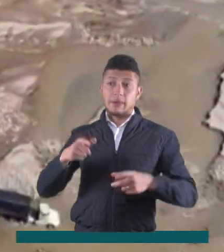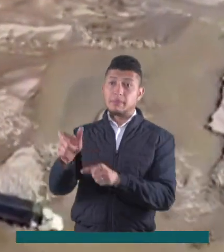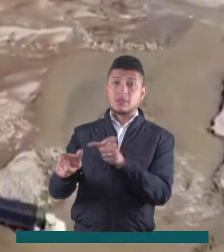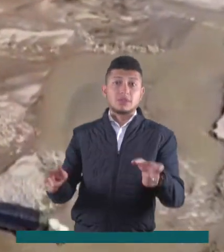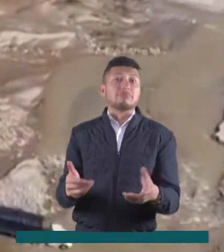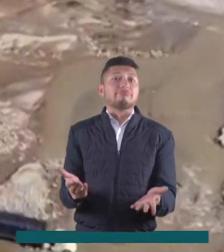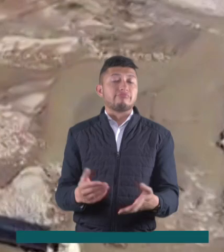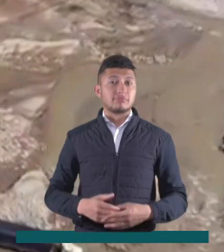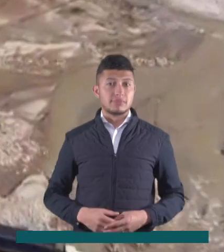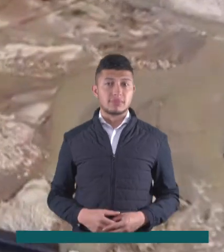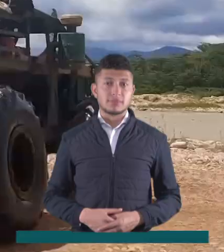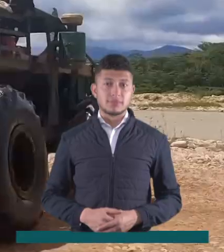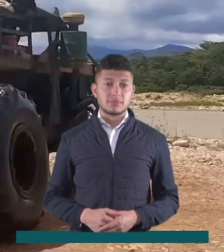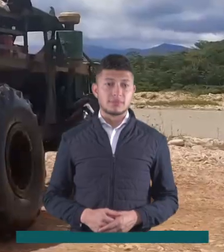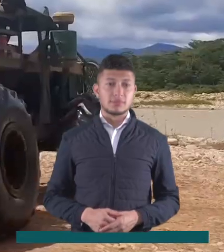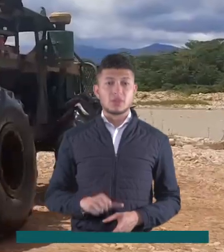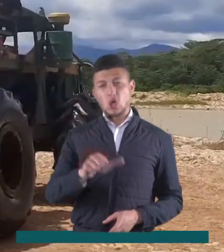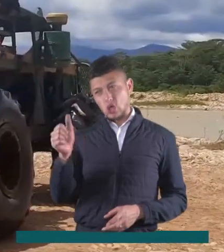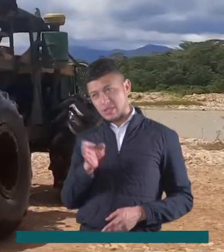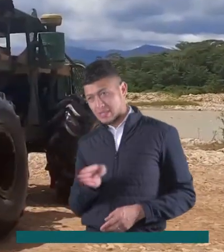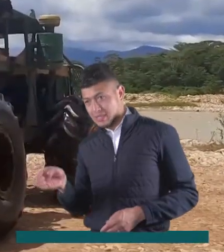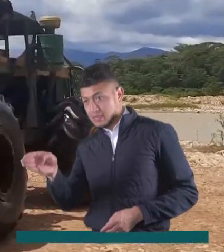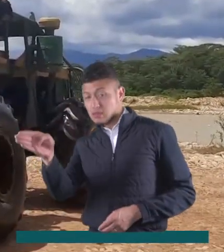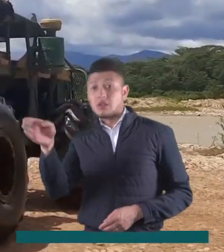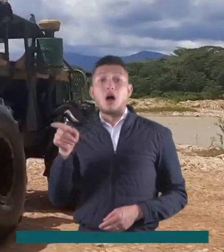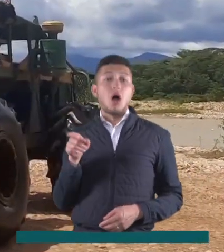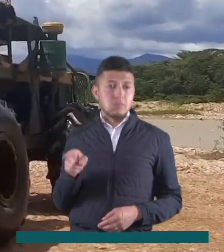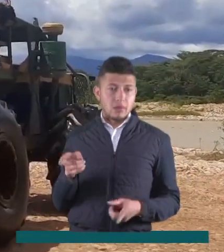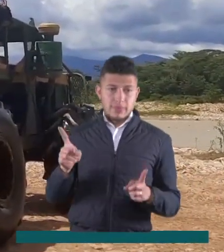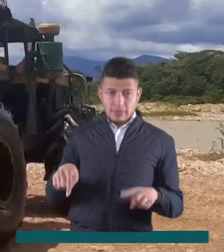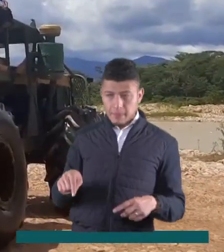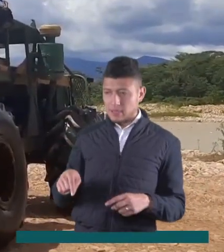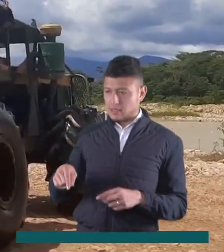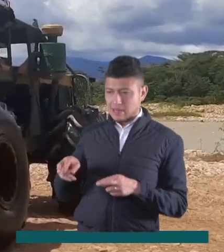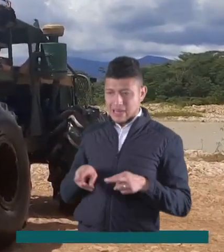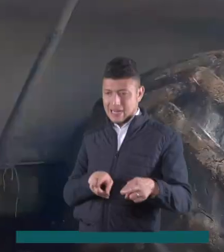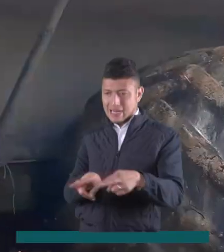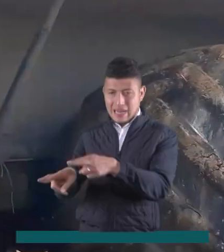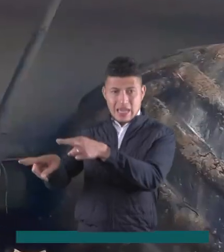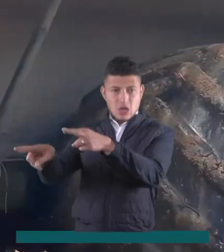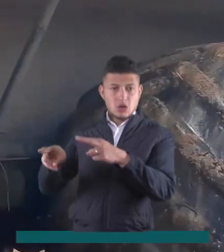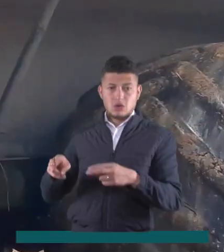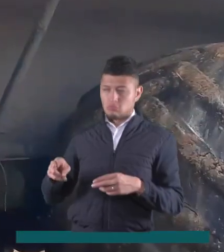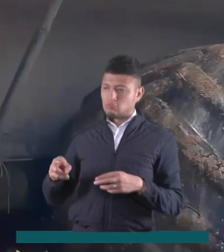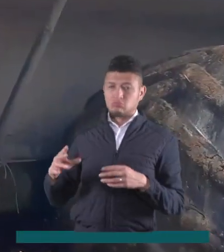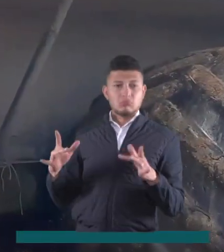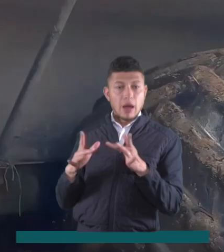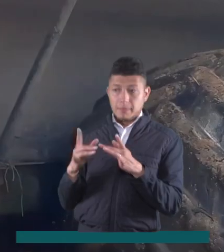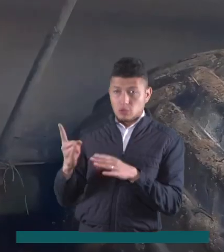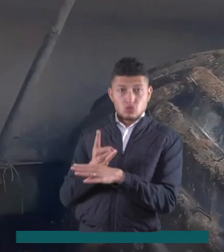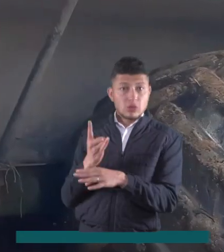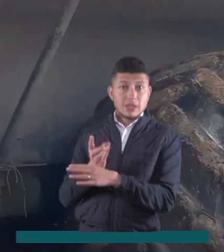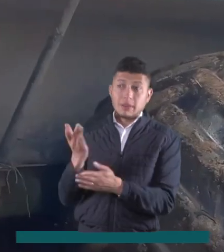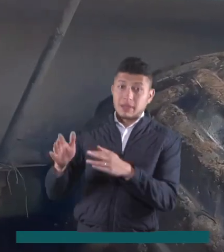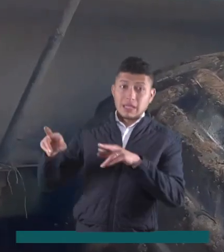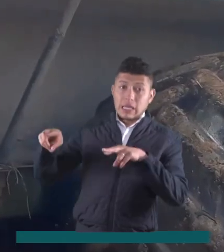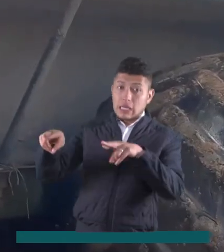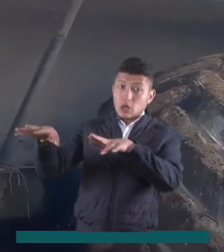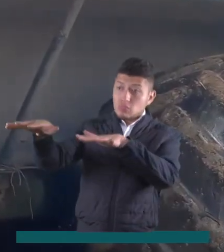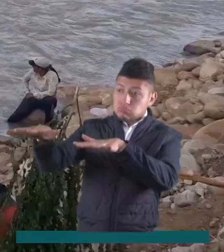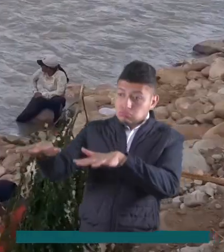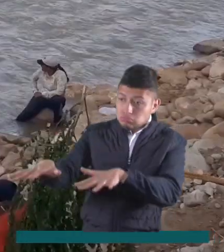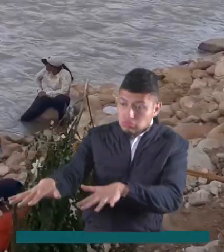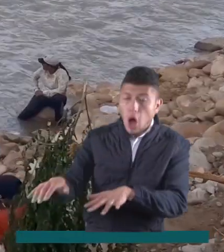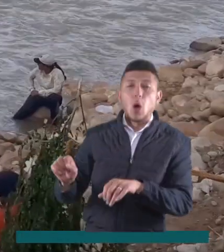riesgo la vida de las personas. Adicional, las rutas alternas se trabajan en la habilitación de dos pasos a nivel de río, pero estos solo se pueden usar mientras el